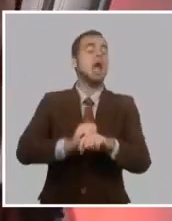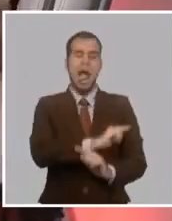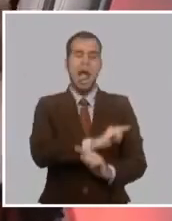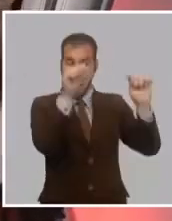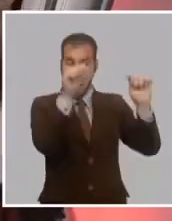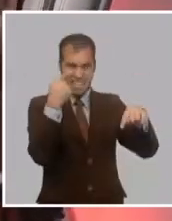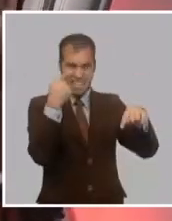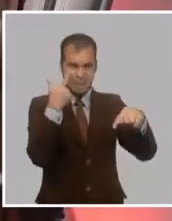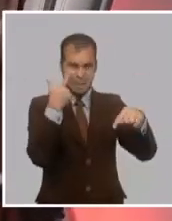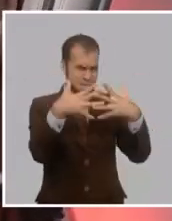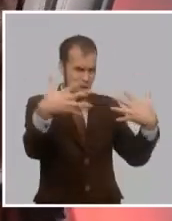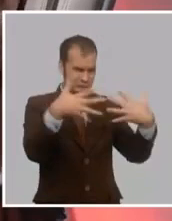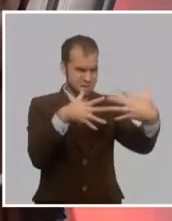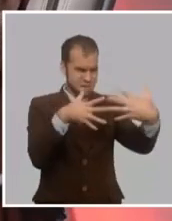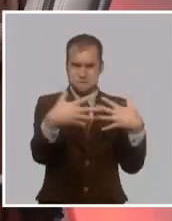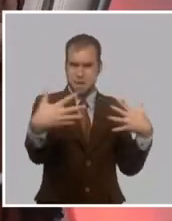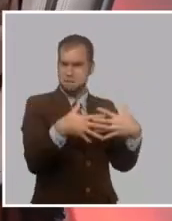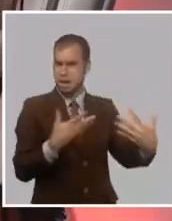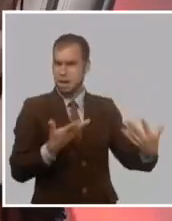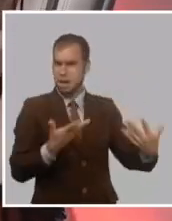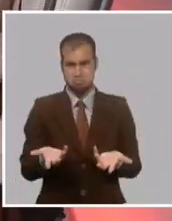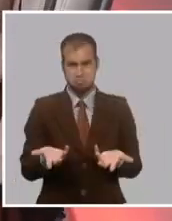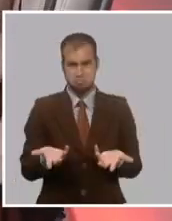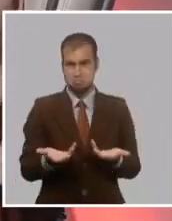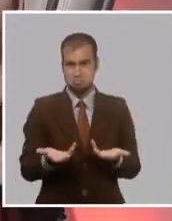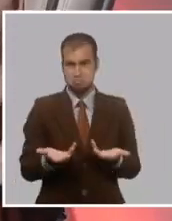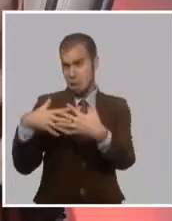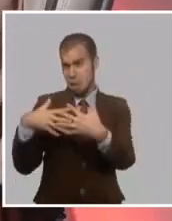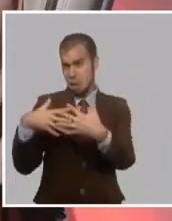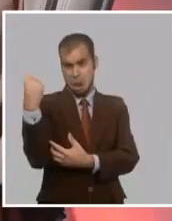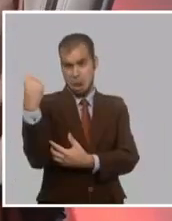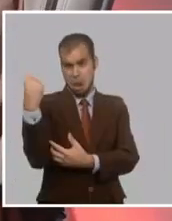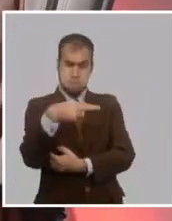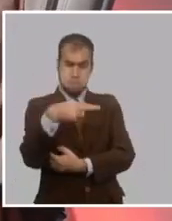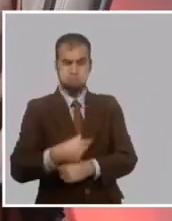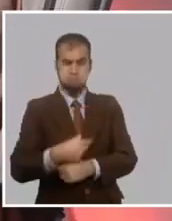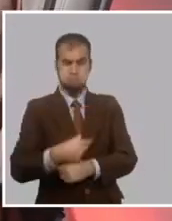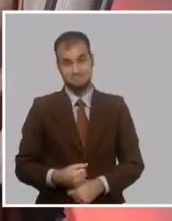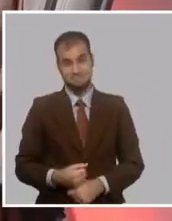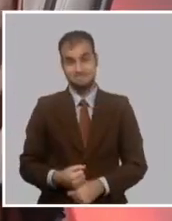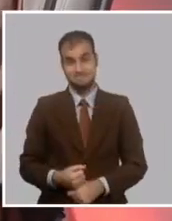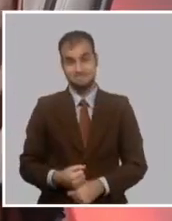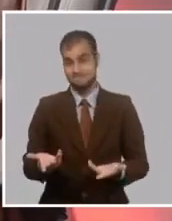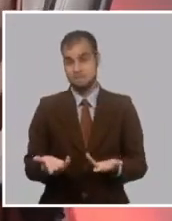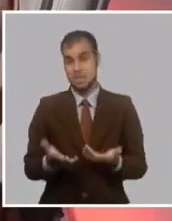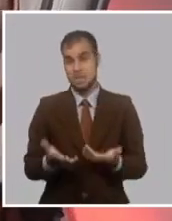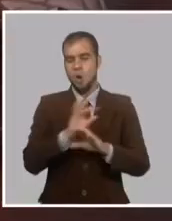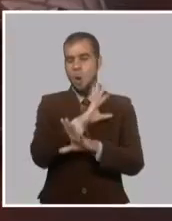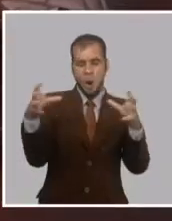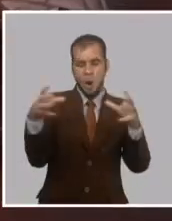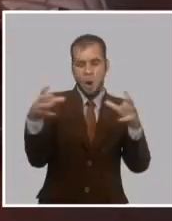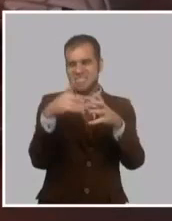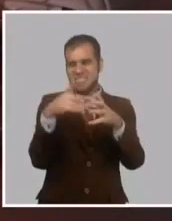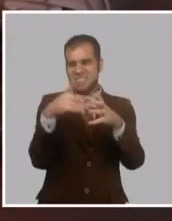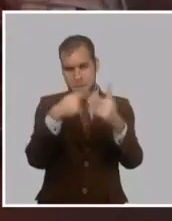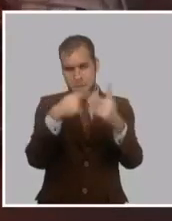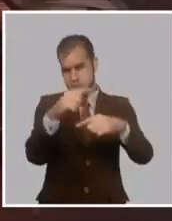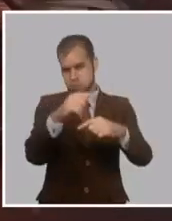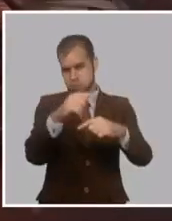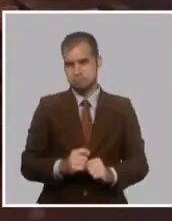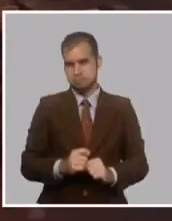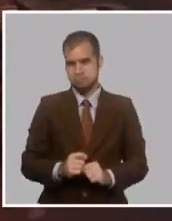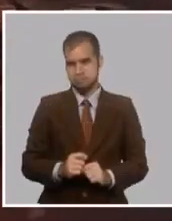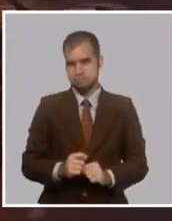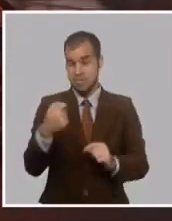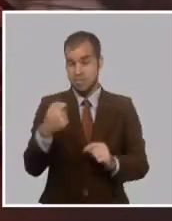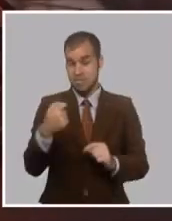más divididos, más seguro está el imperio. Yo creo que eso quería más o menos redondear un poco ahí, quizás si me extendiera en la sala. La unidad como elemento fundamental, pero está hablando con todo y para que pierda